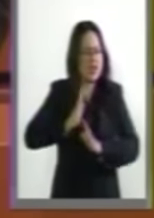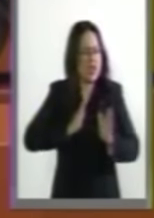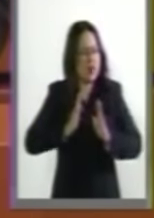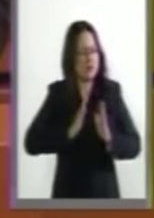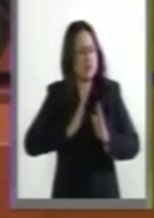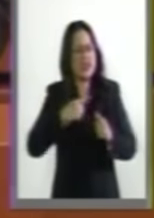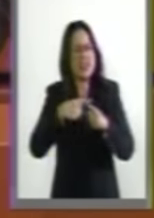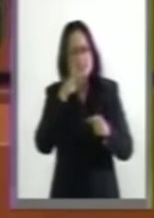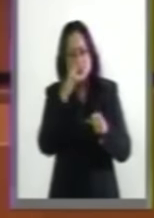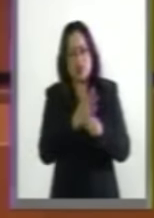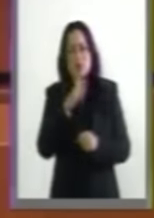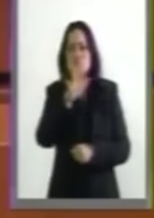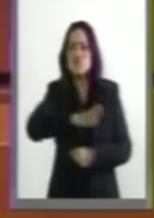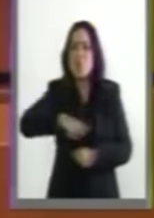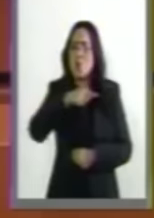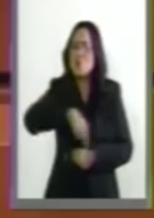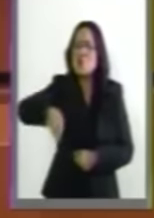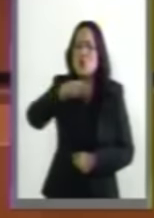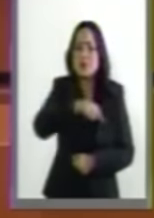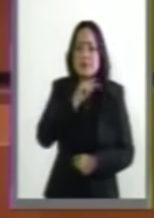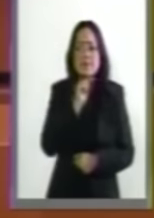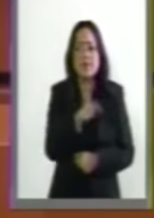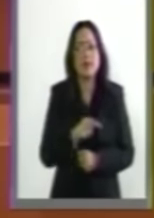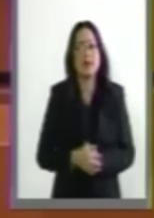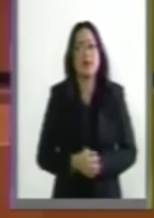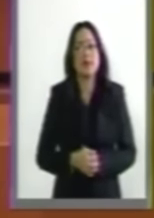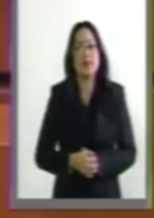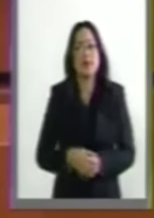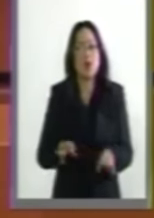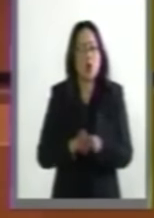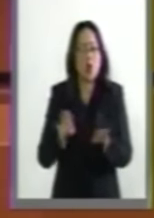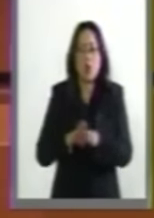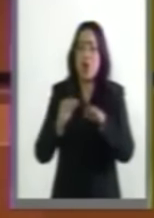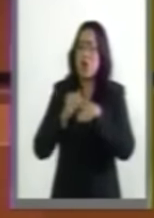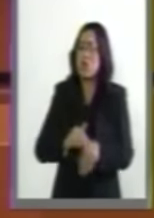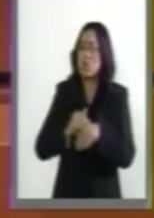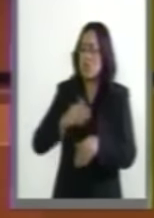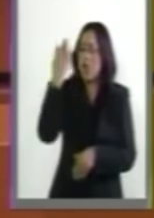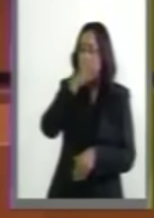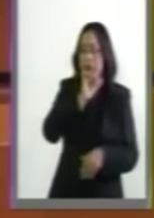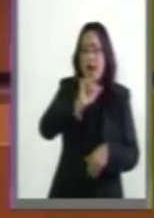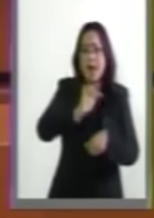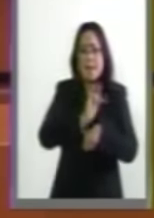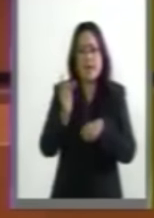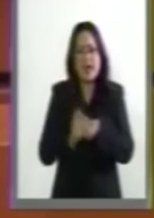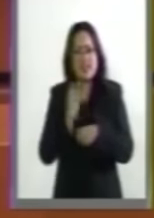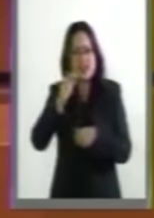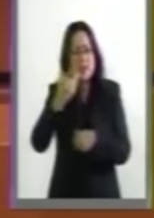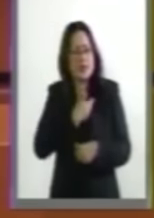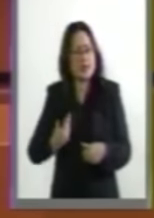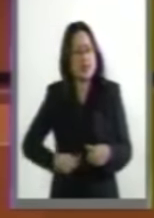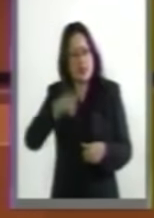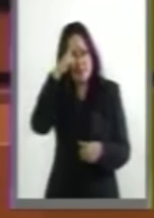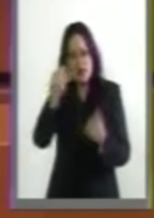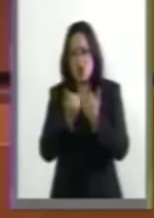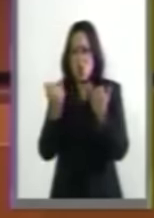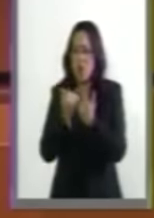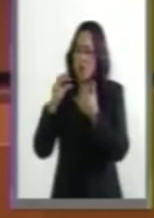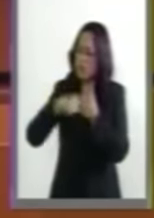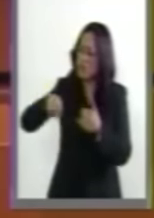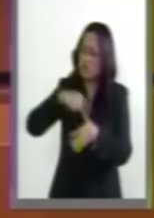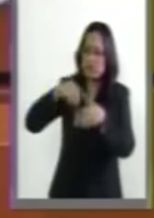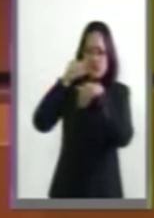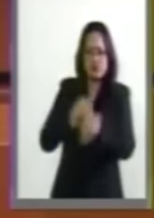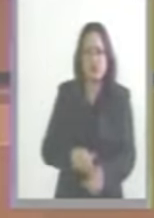aceptando estos mandatos absurdos, antinacionales, traidores a la patria, del presidente de la República que está